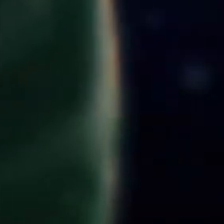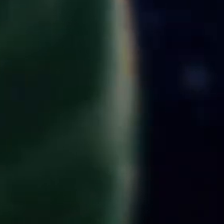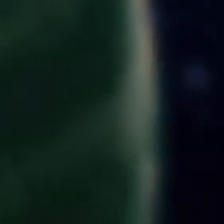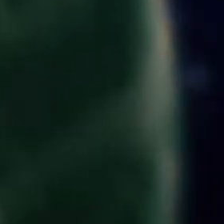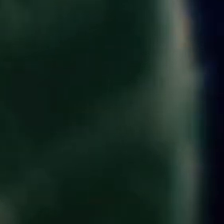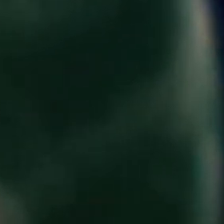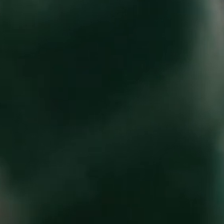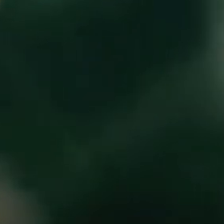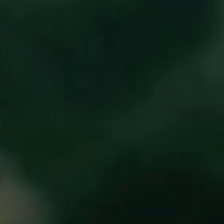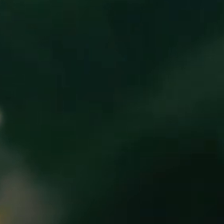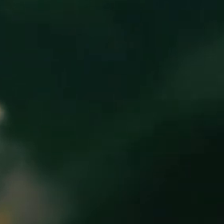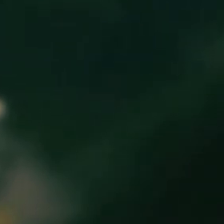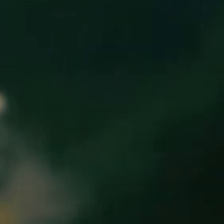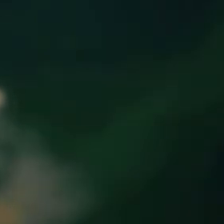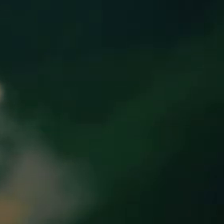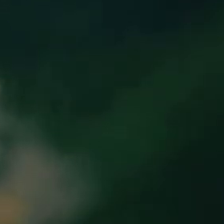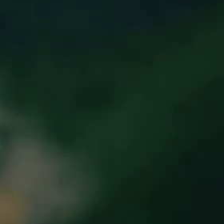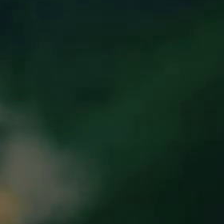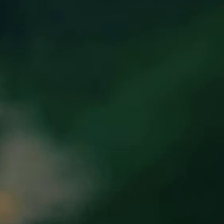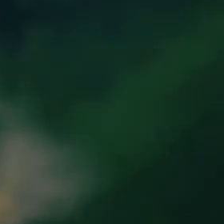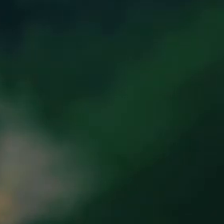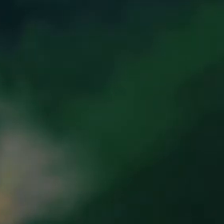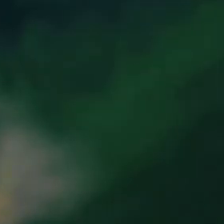Gracias por ver el video.